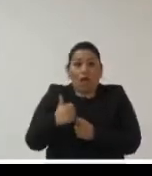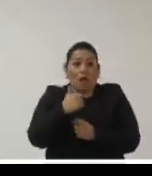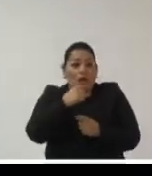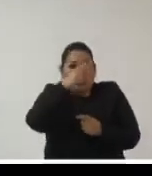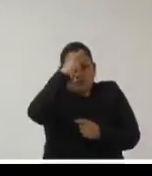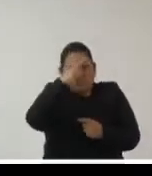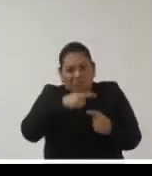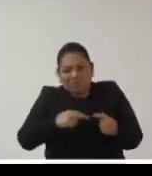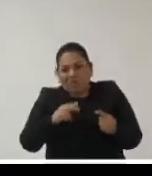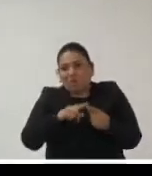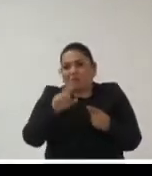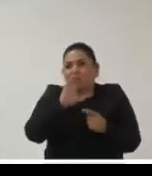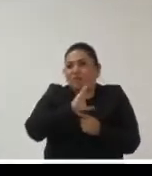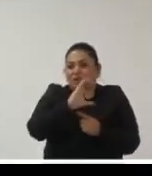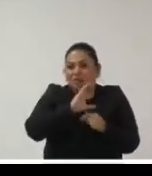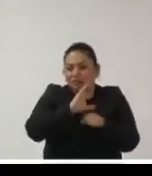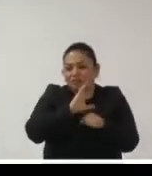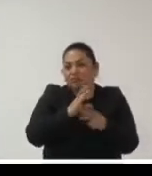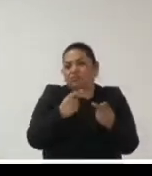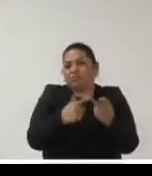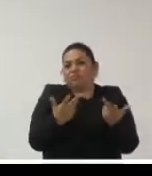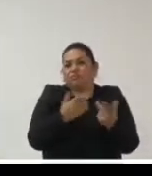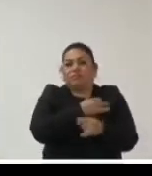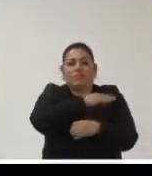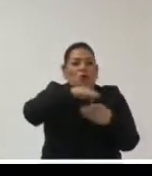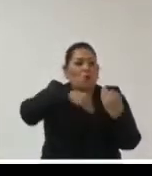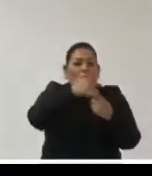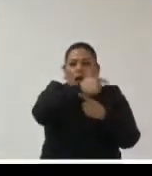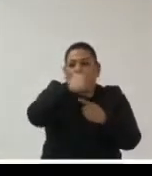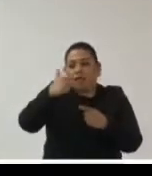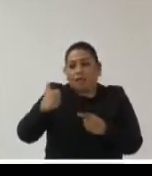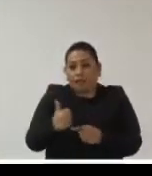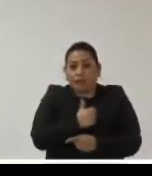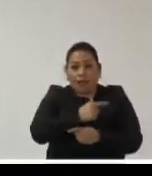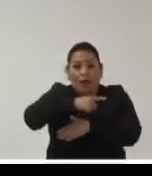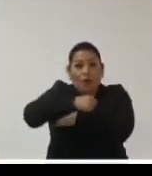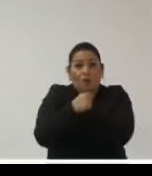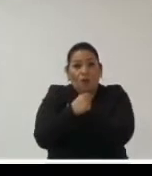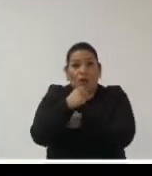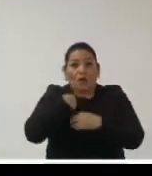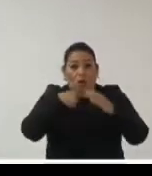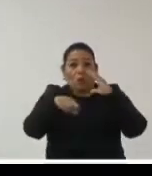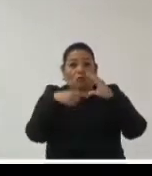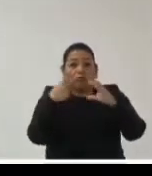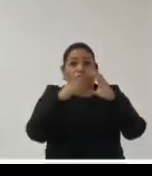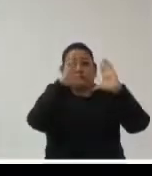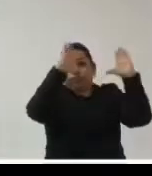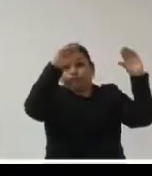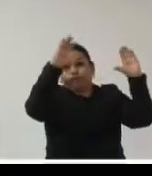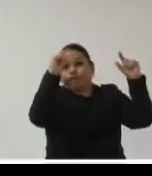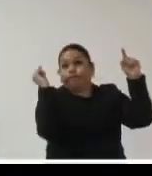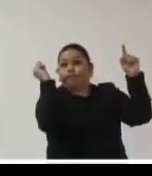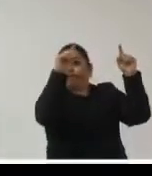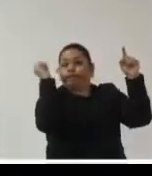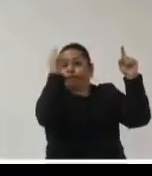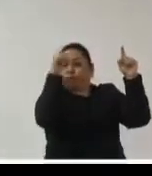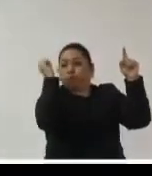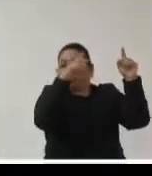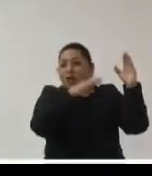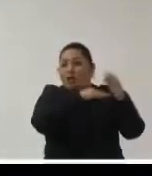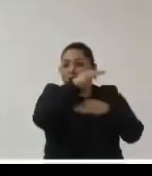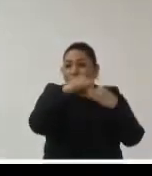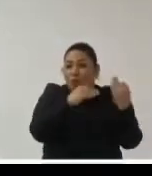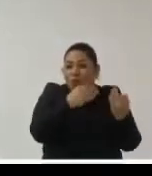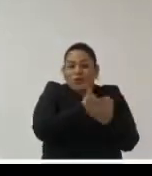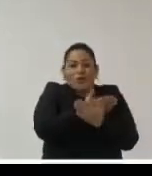un repositorio en la nube que no sé en dónde está además en qué condiciones voy a poder